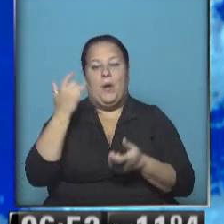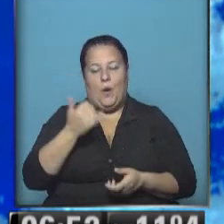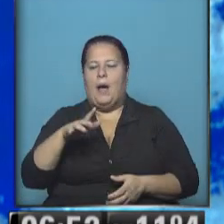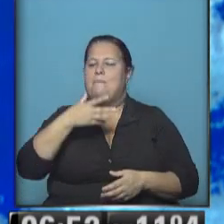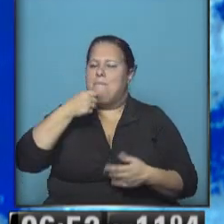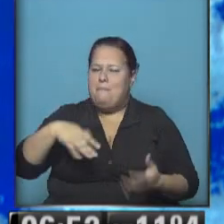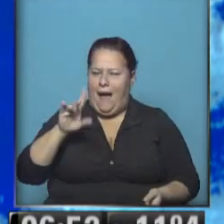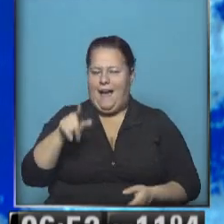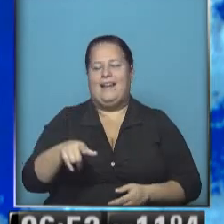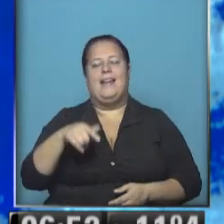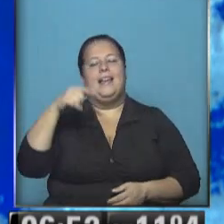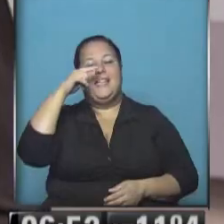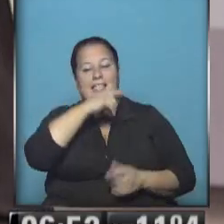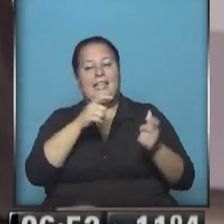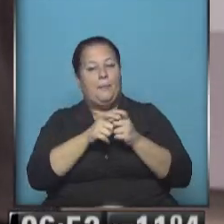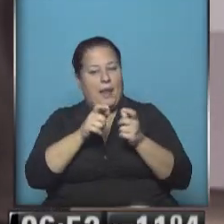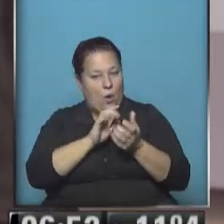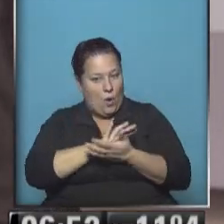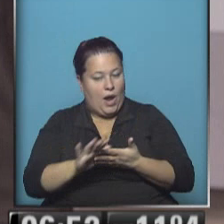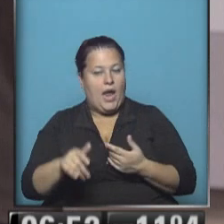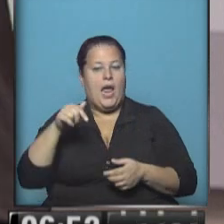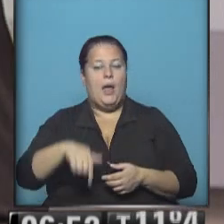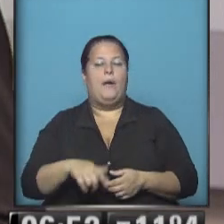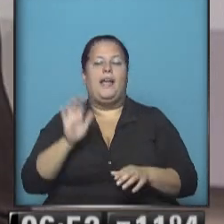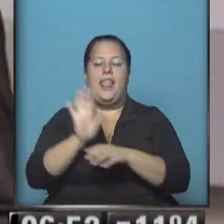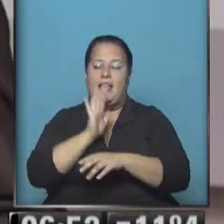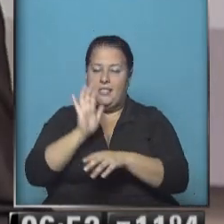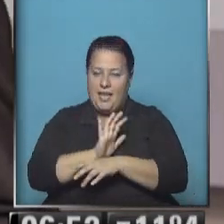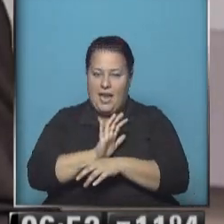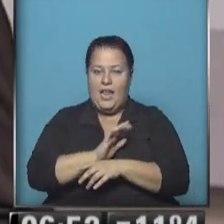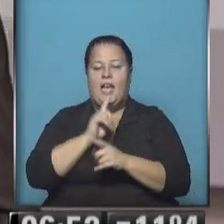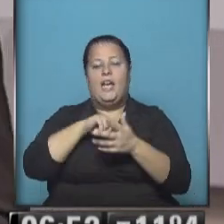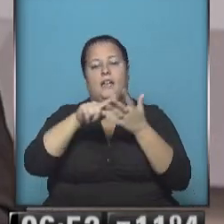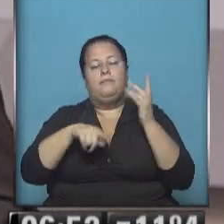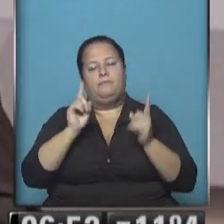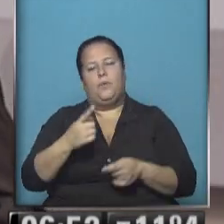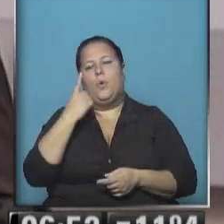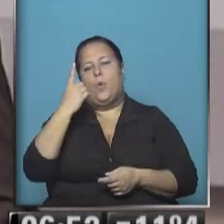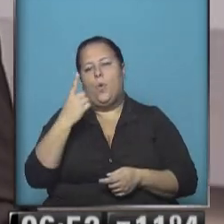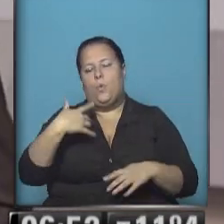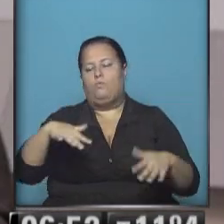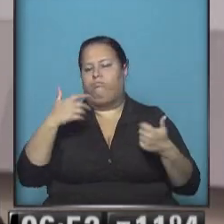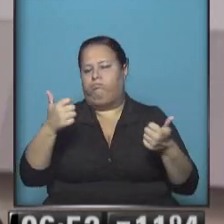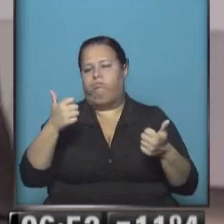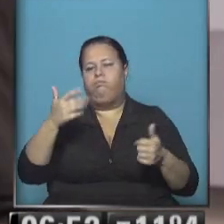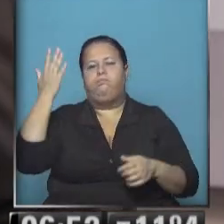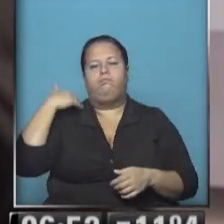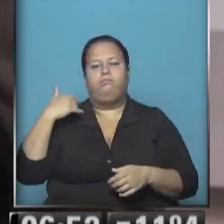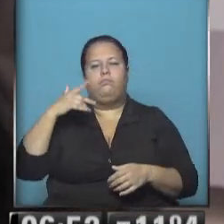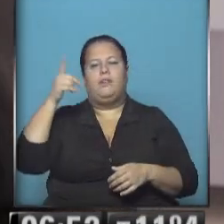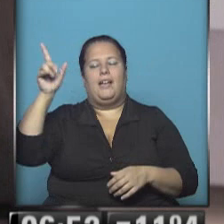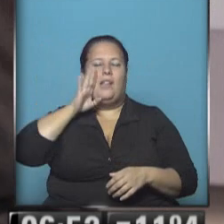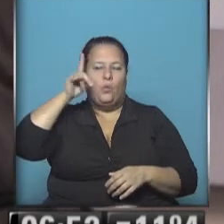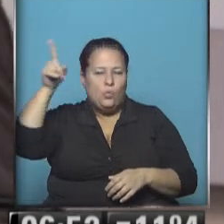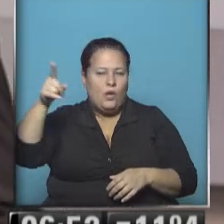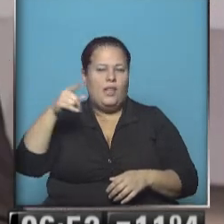Sí, vamos. Bueno, siete estrenos, Nadia, agrega la cartera cinematográfica. entre ellos tenés un súper éxito que viene de Hollywood,